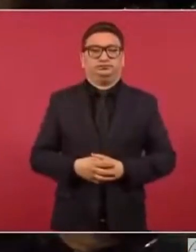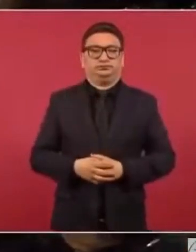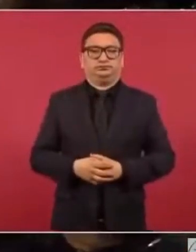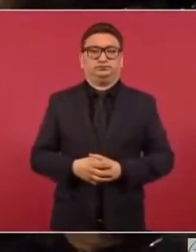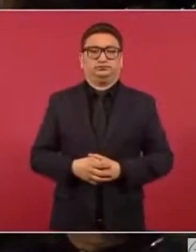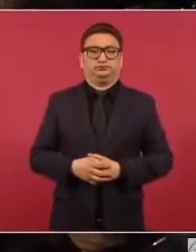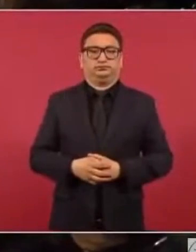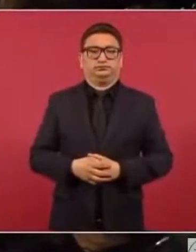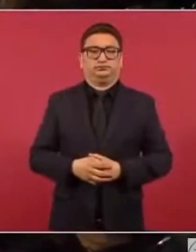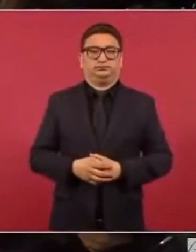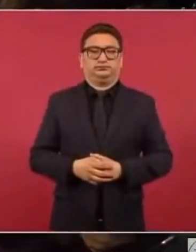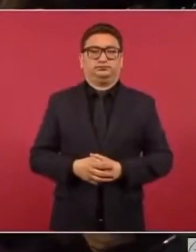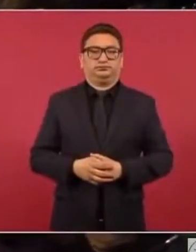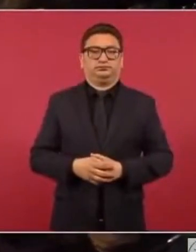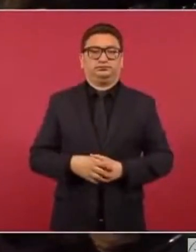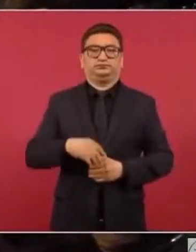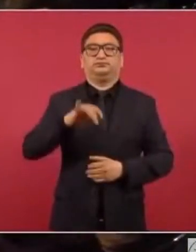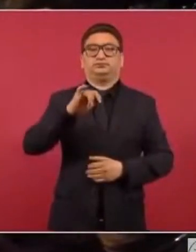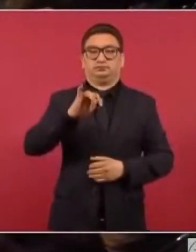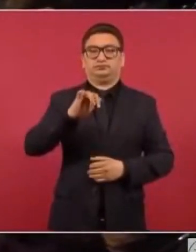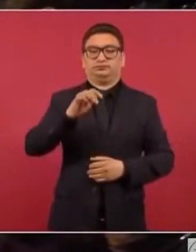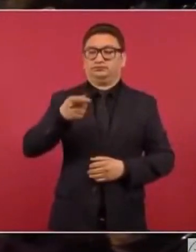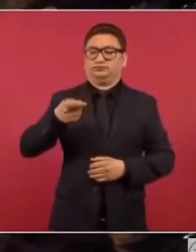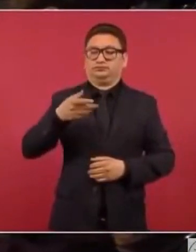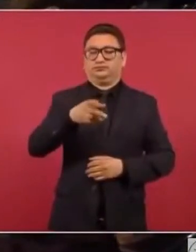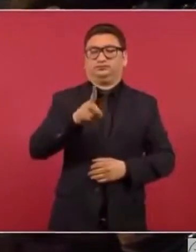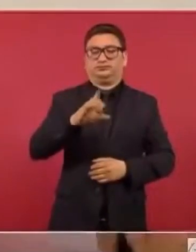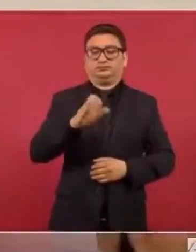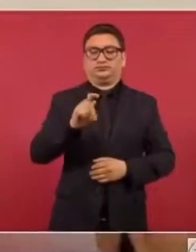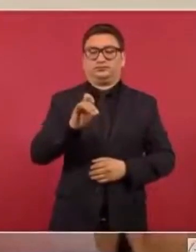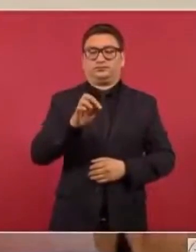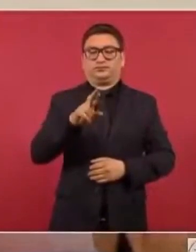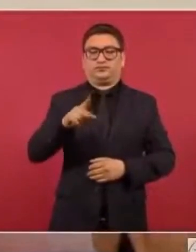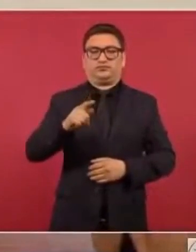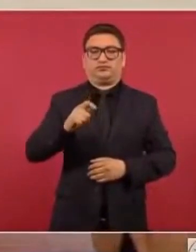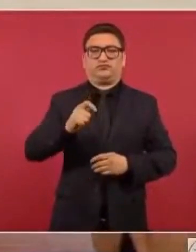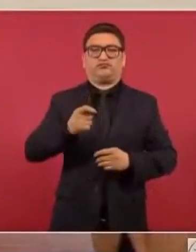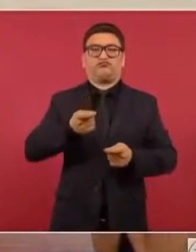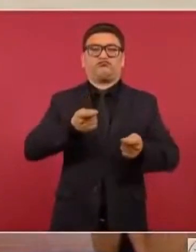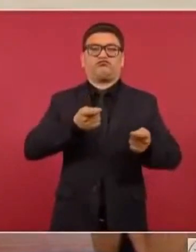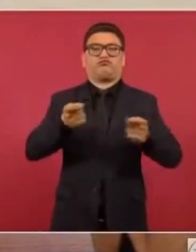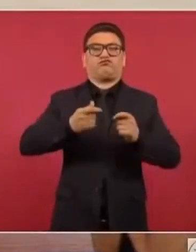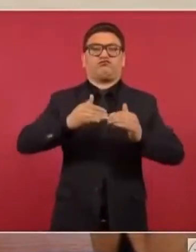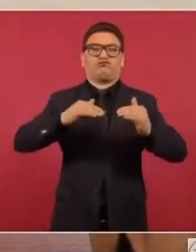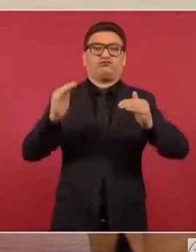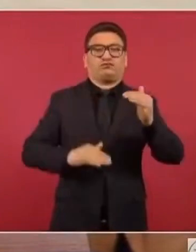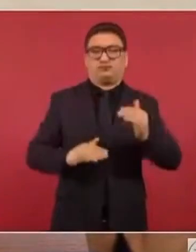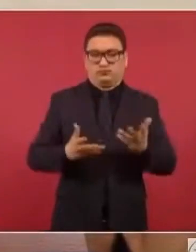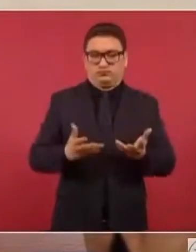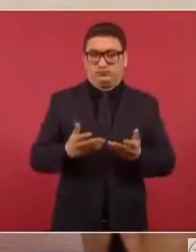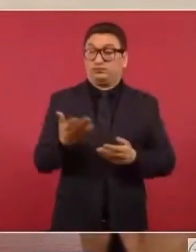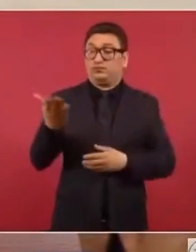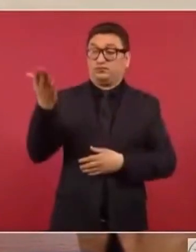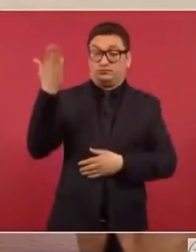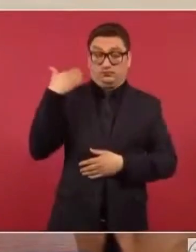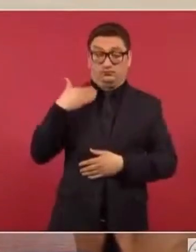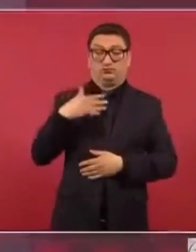sí, dictador. Me hizo una entrevista hace 35 años,